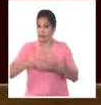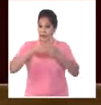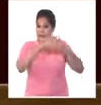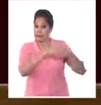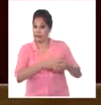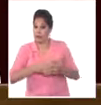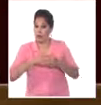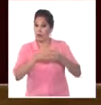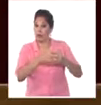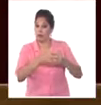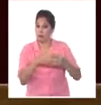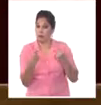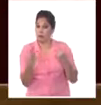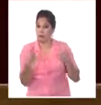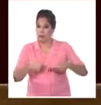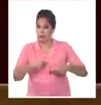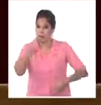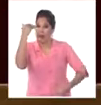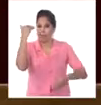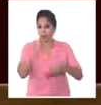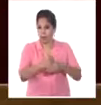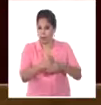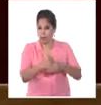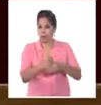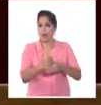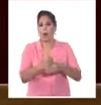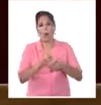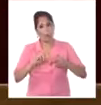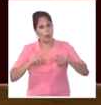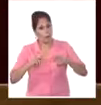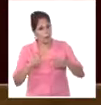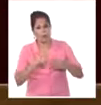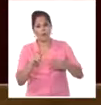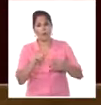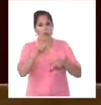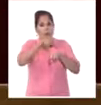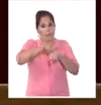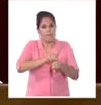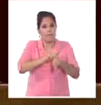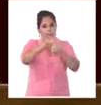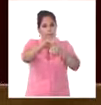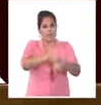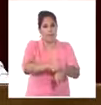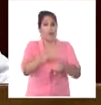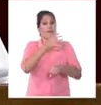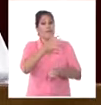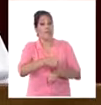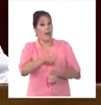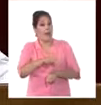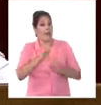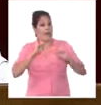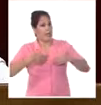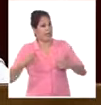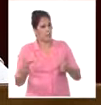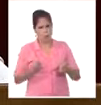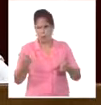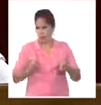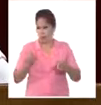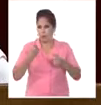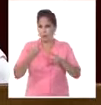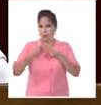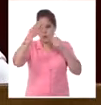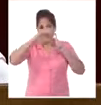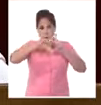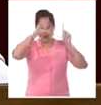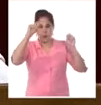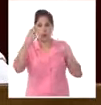se aliaron para imponernos un doble bloqueo. Otra vez como en el tanque de Girón Fidel encabezó la épica resistencia por Cuba y